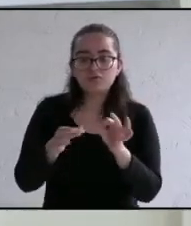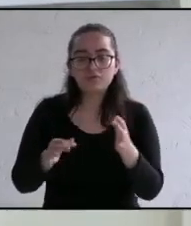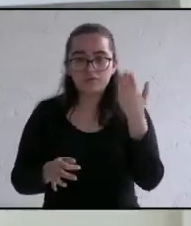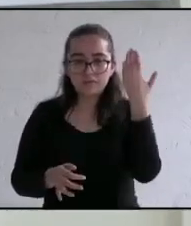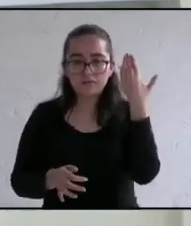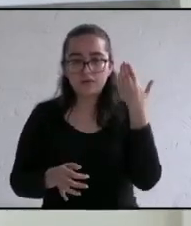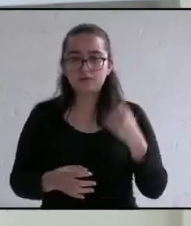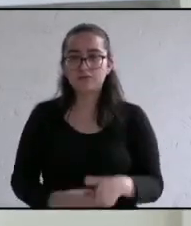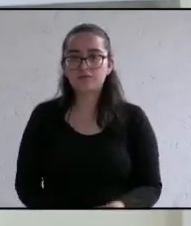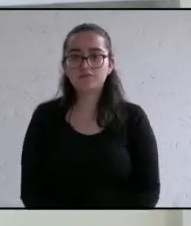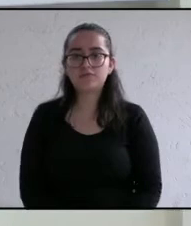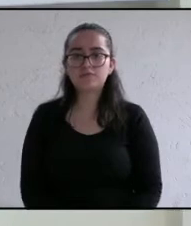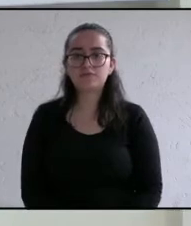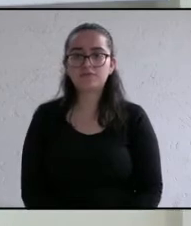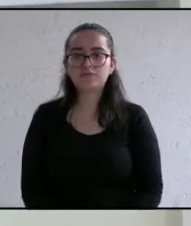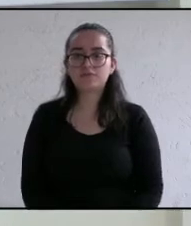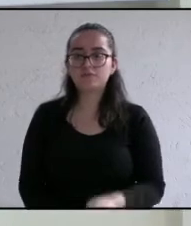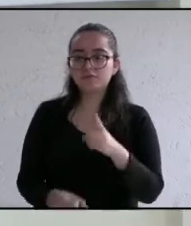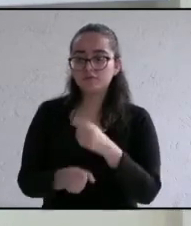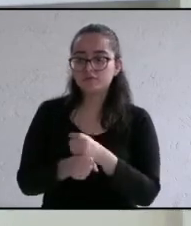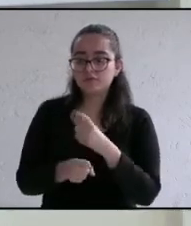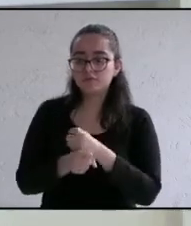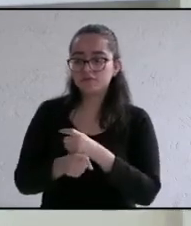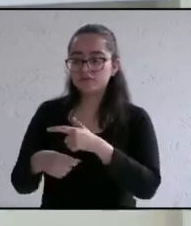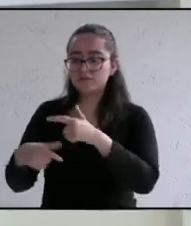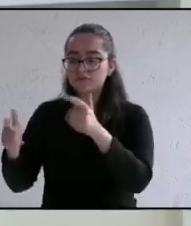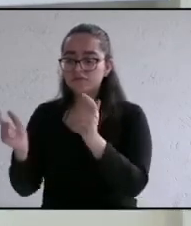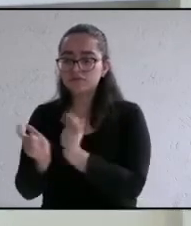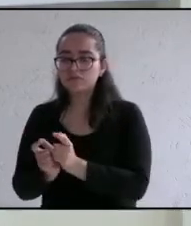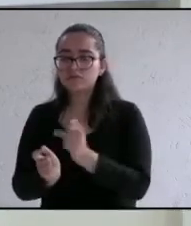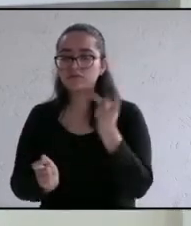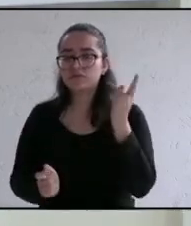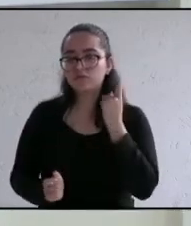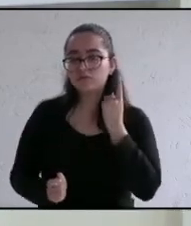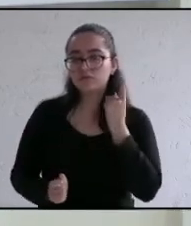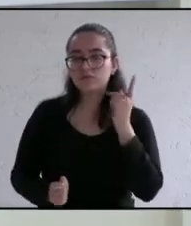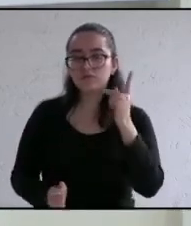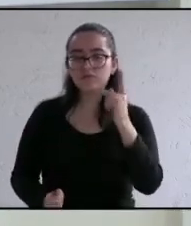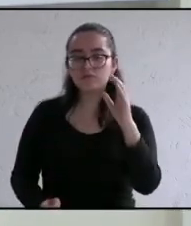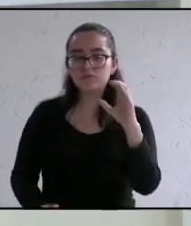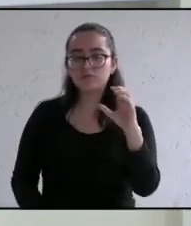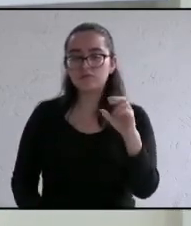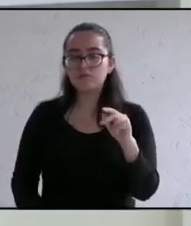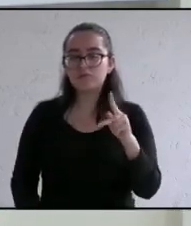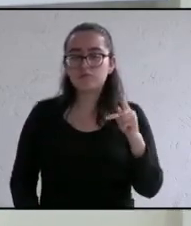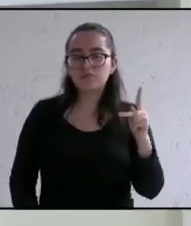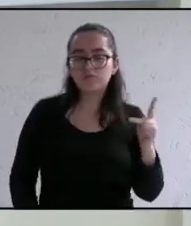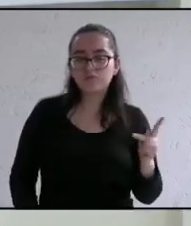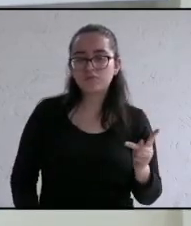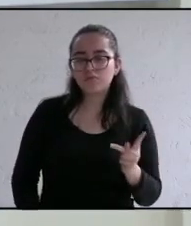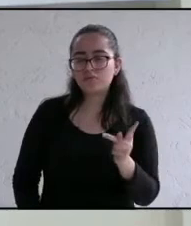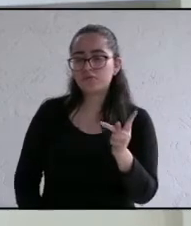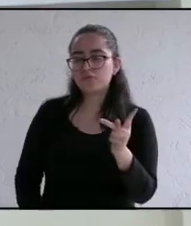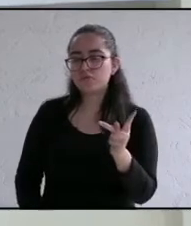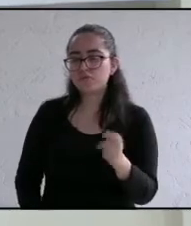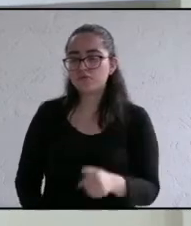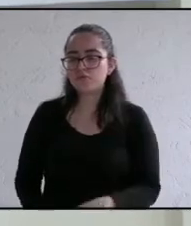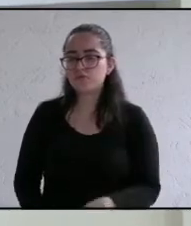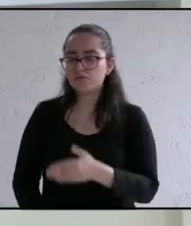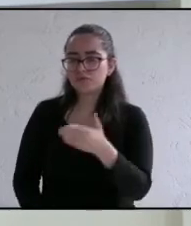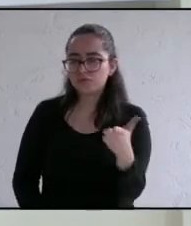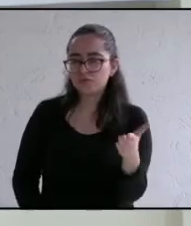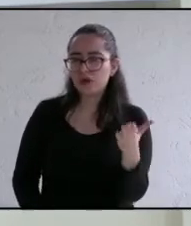el primer cuestionamiento va hacia el candidato del partido cardenista Eloy Alejandro Sampieri candidato usted